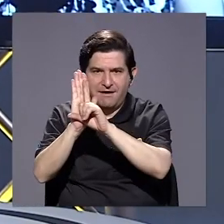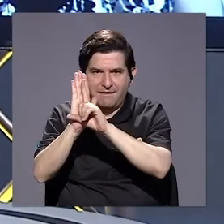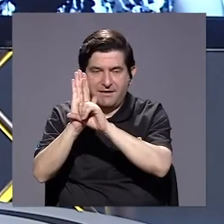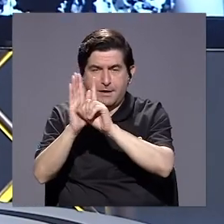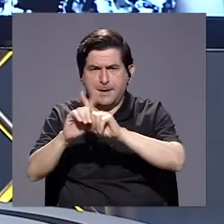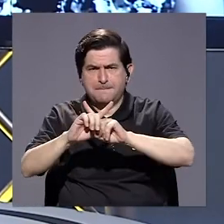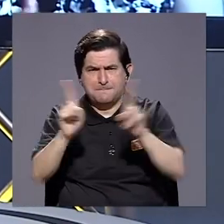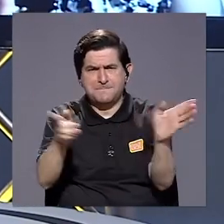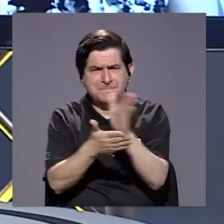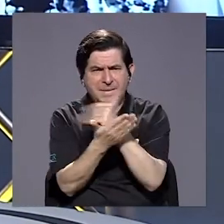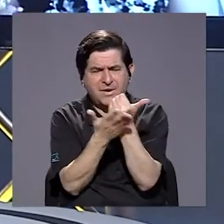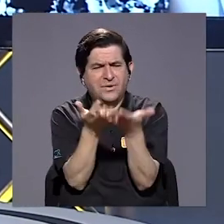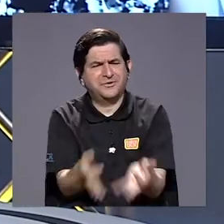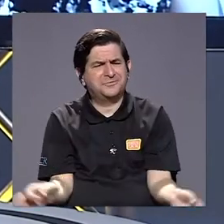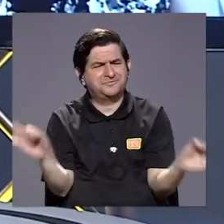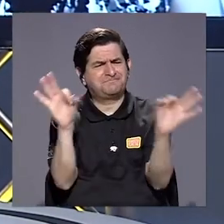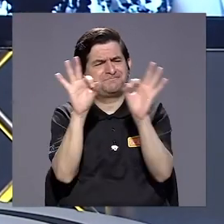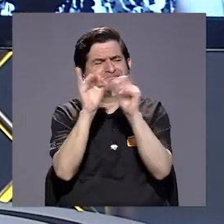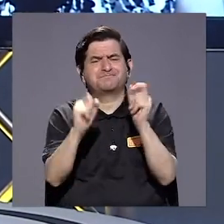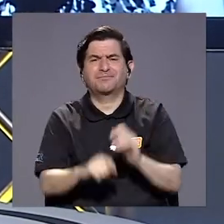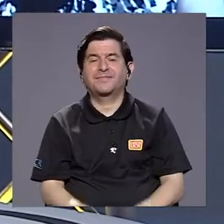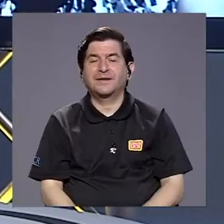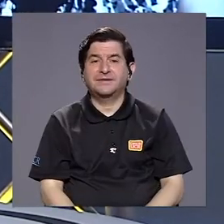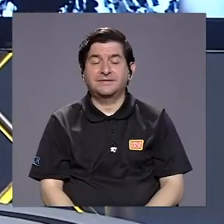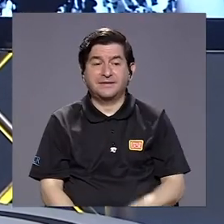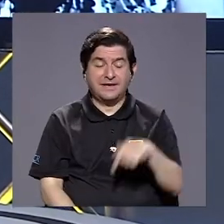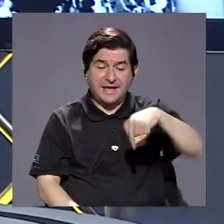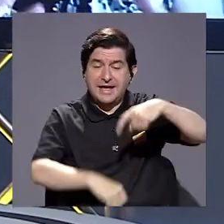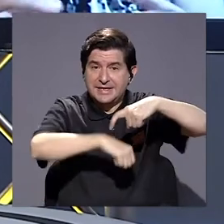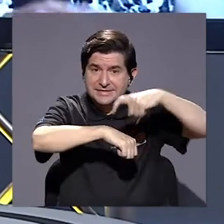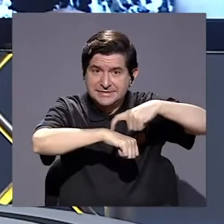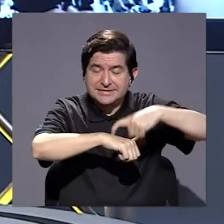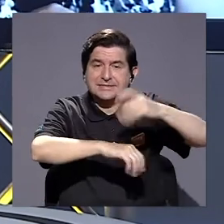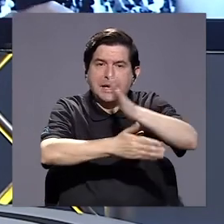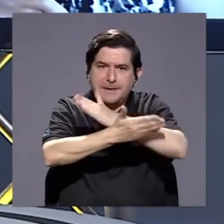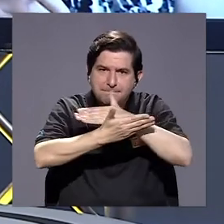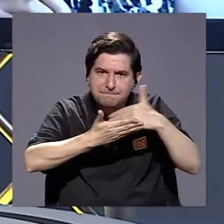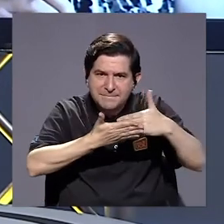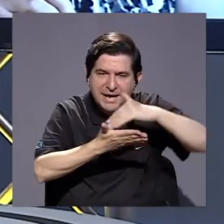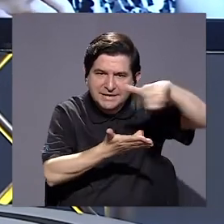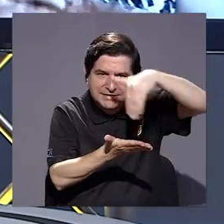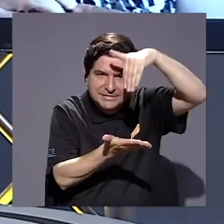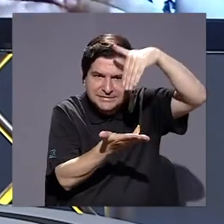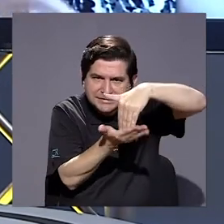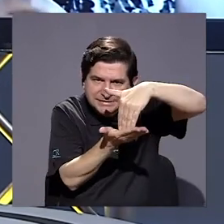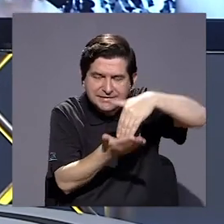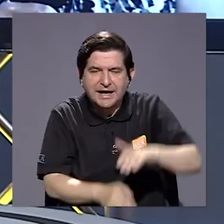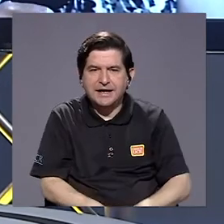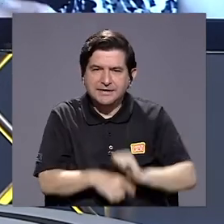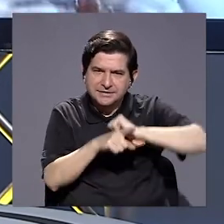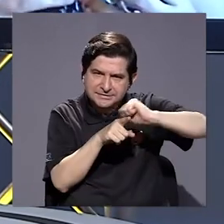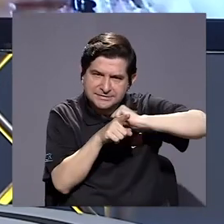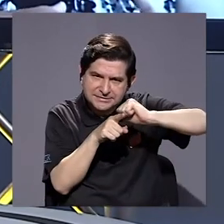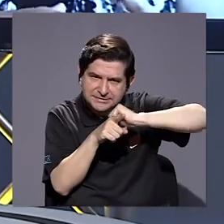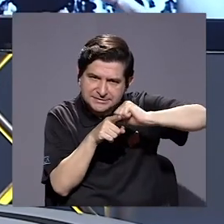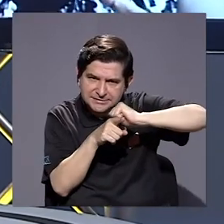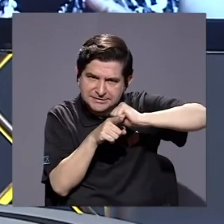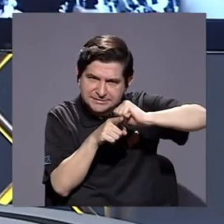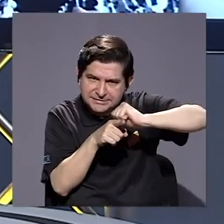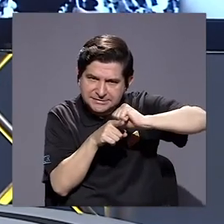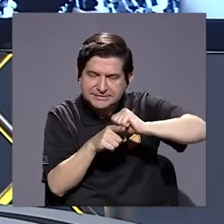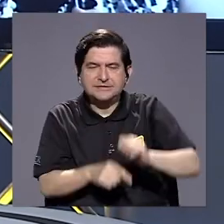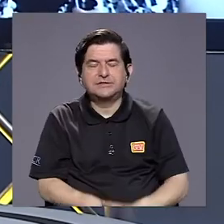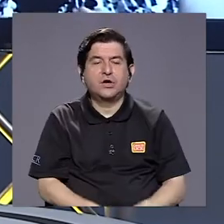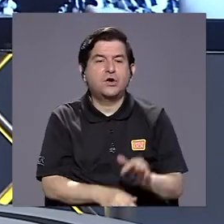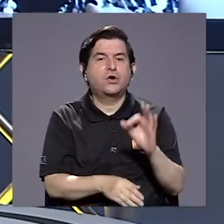Legislativa. Pero sí hay algo que es importante y es que en este momento es una parte central en la capacitación